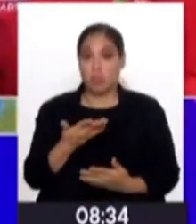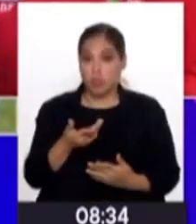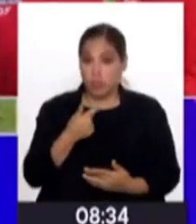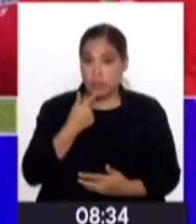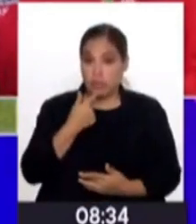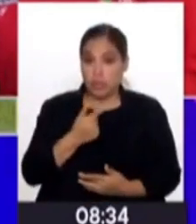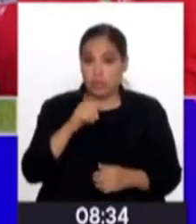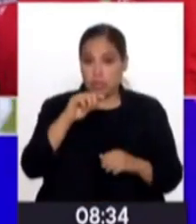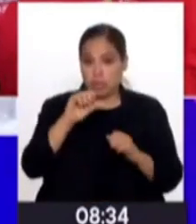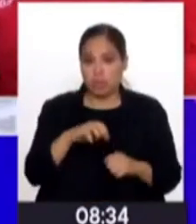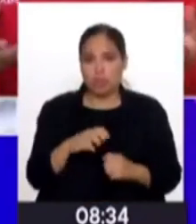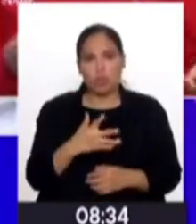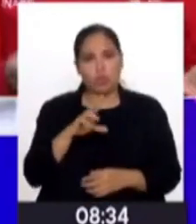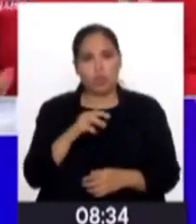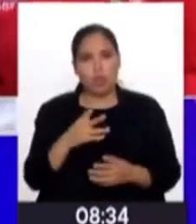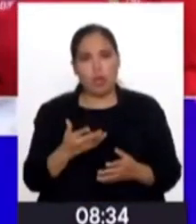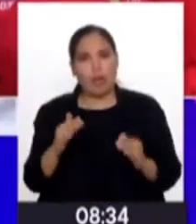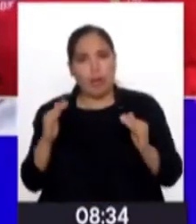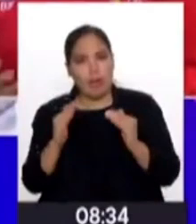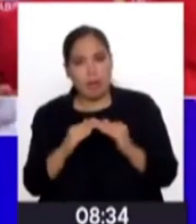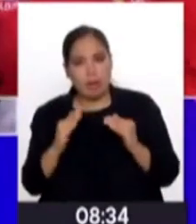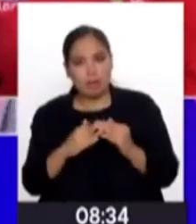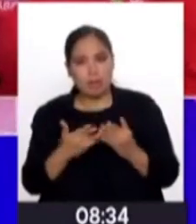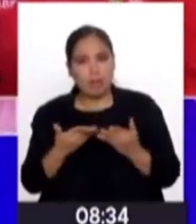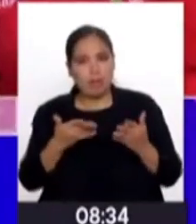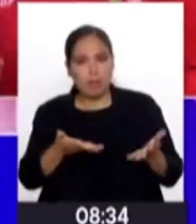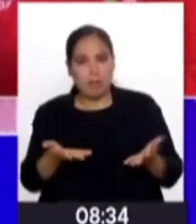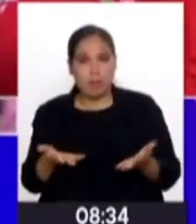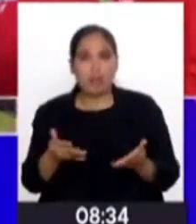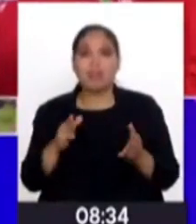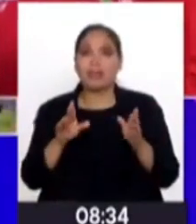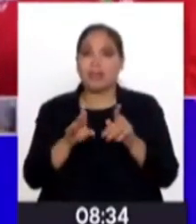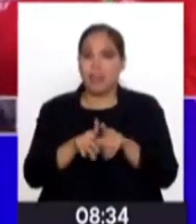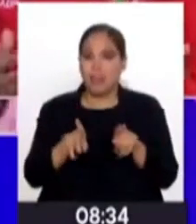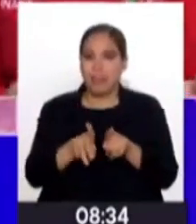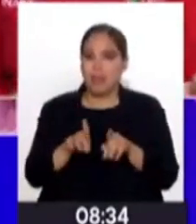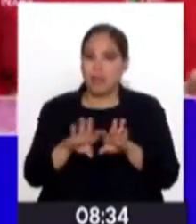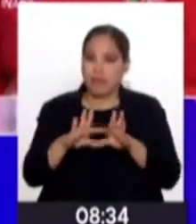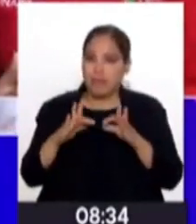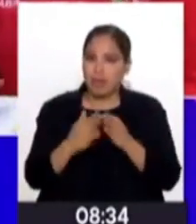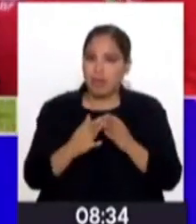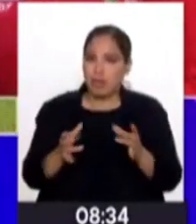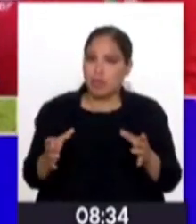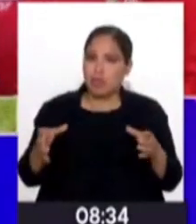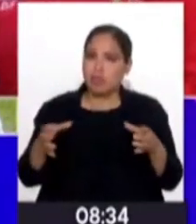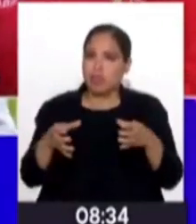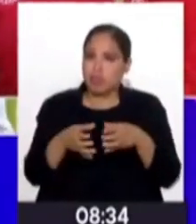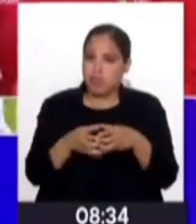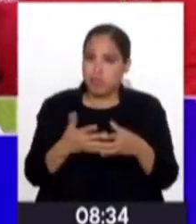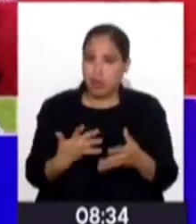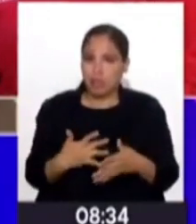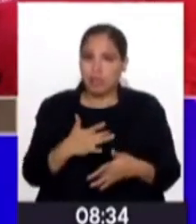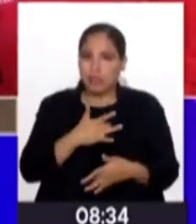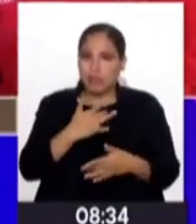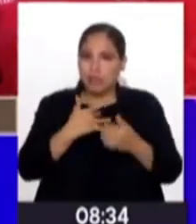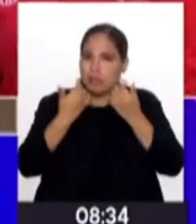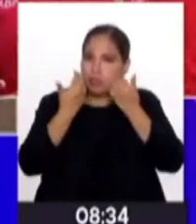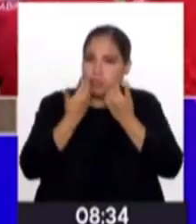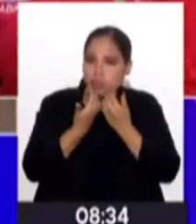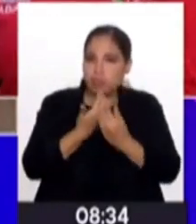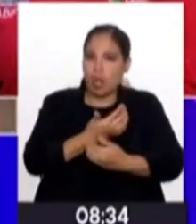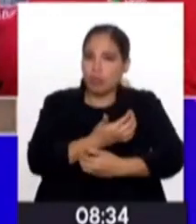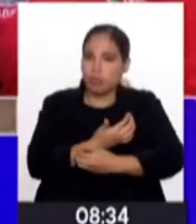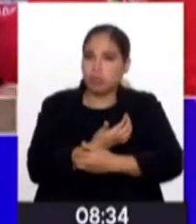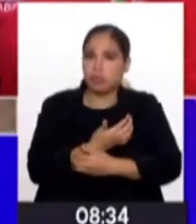digo, se trata no solo de darles una casa, se trata de darles un hogar, no una casa, un hogar donde se siente el cariño,